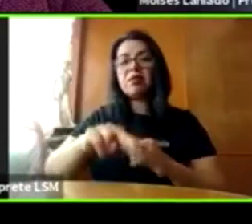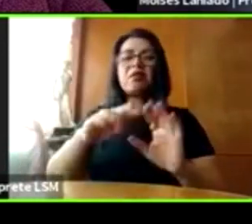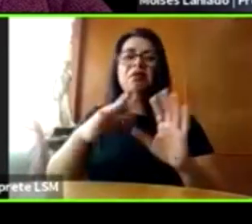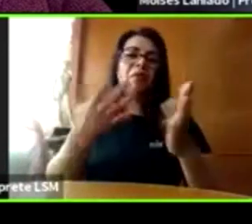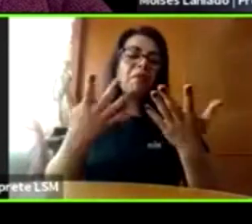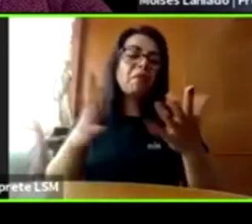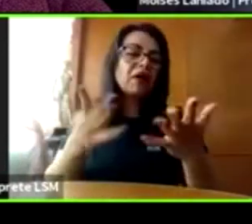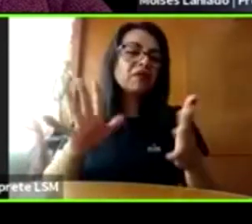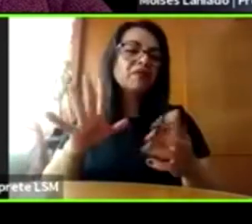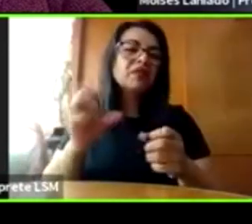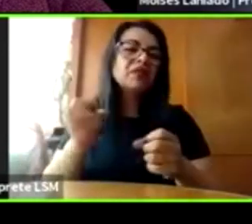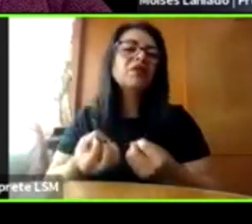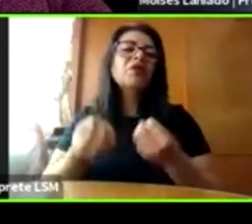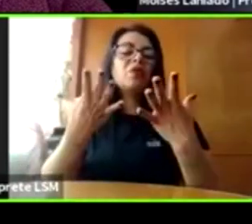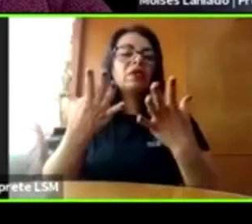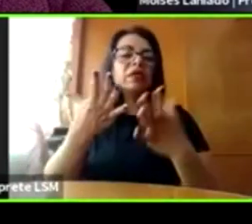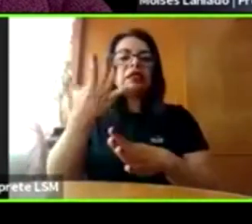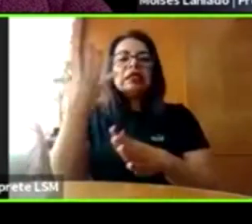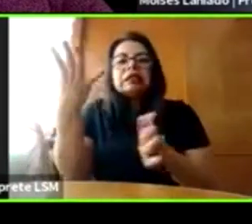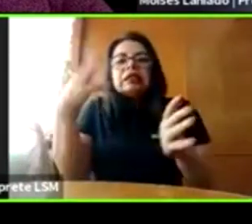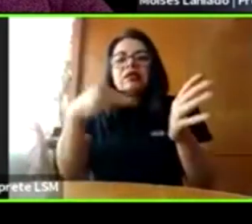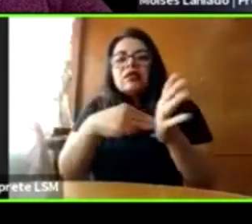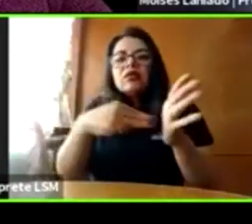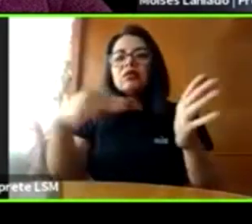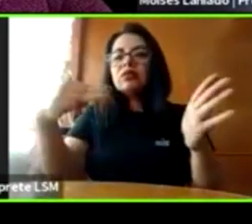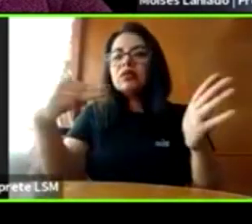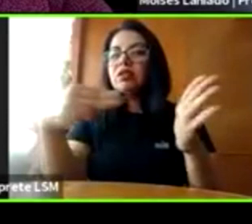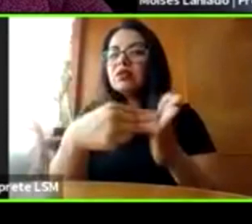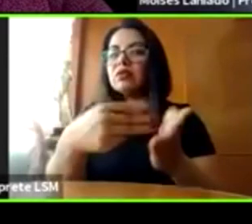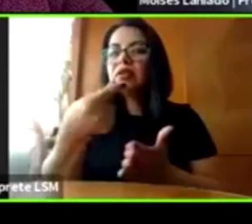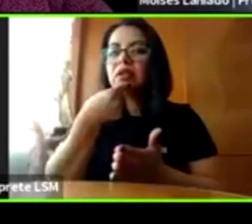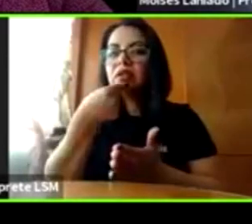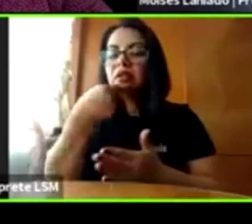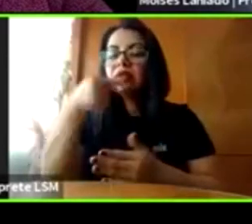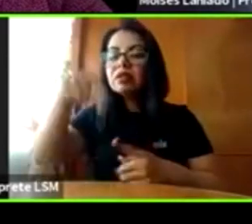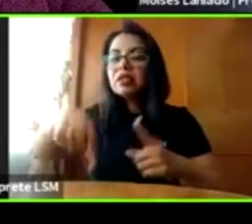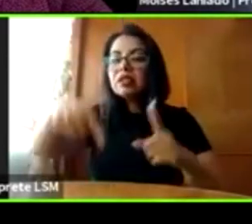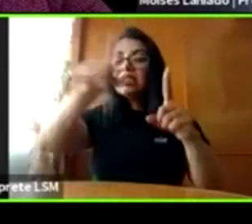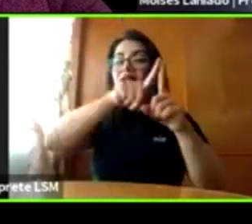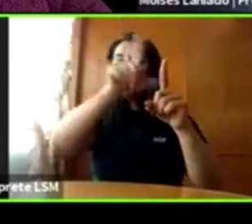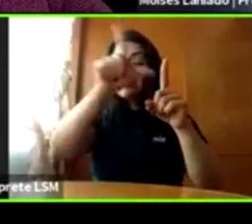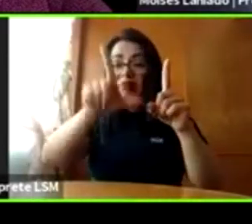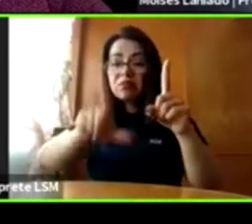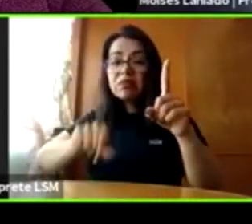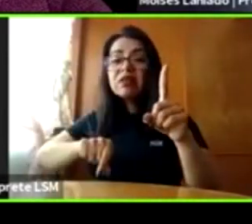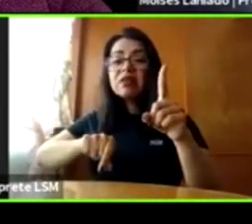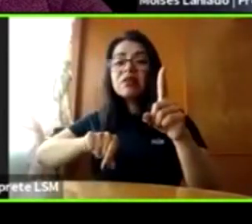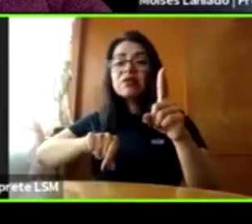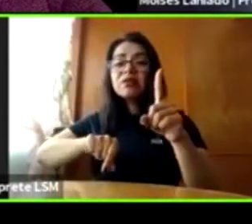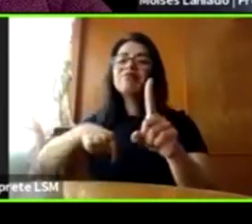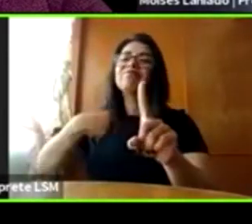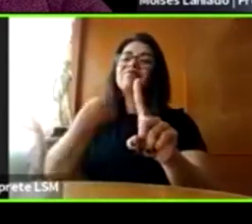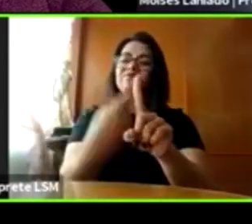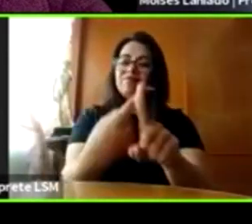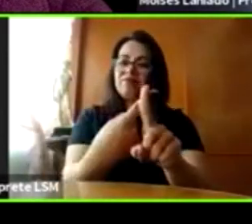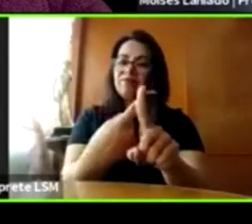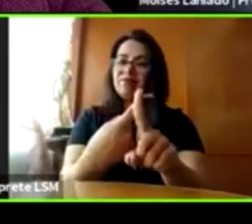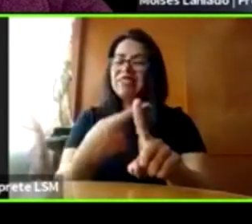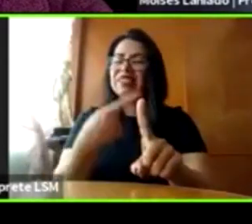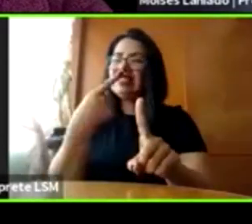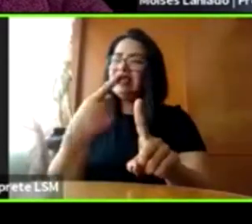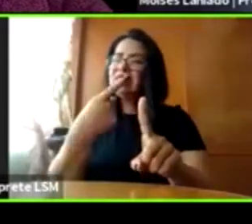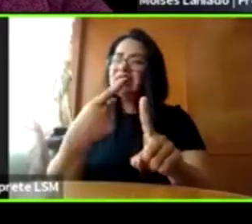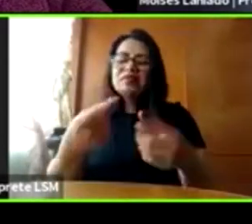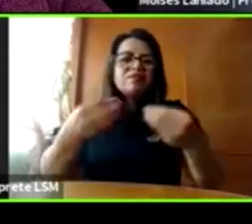o menos cinco millones de niños en México sufren o han sufrido de violencia sexual. Es un número alarmante